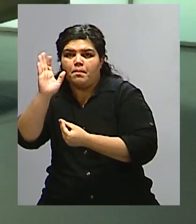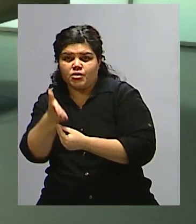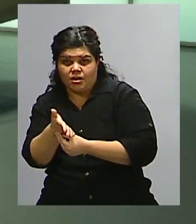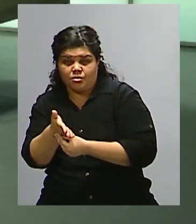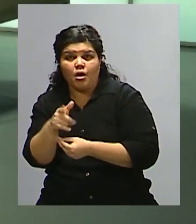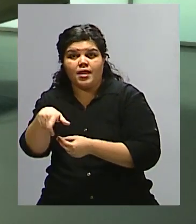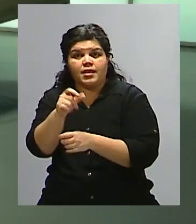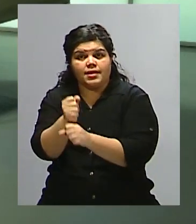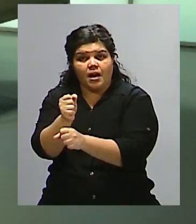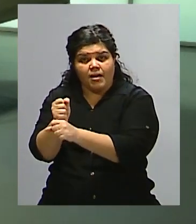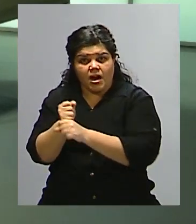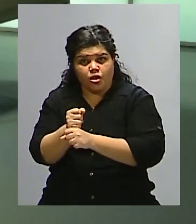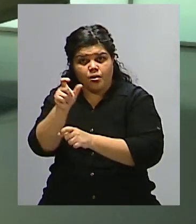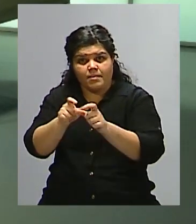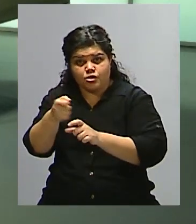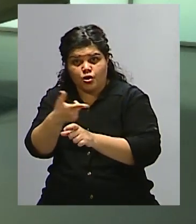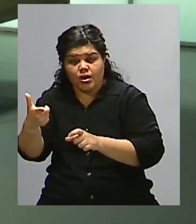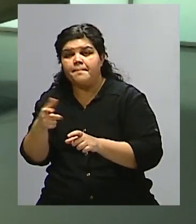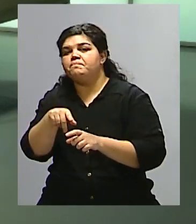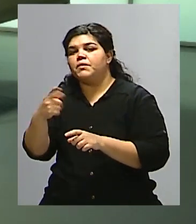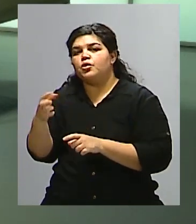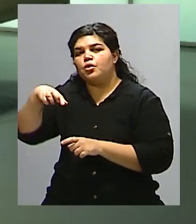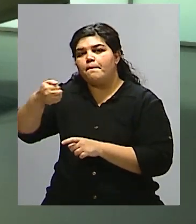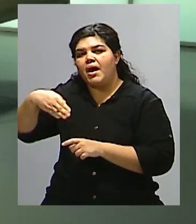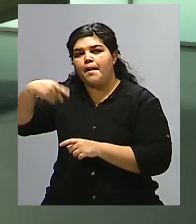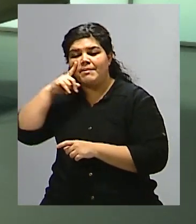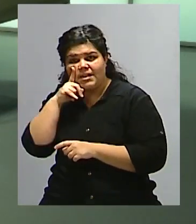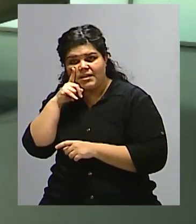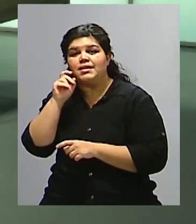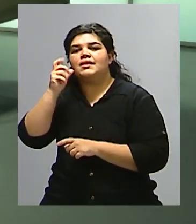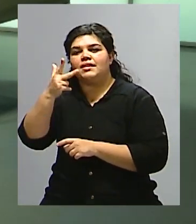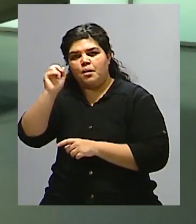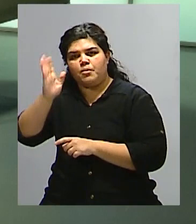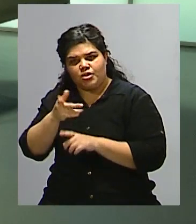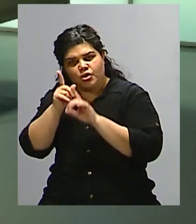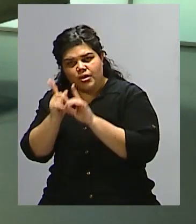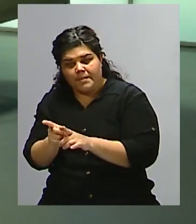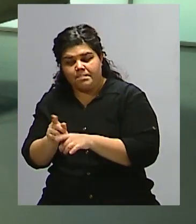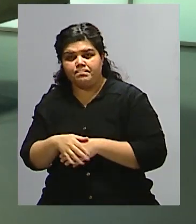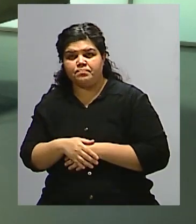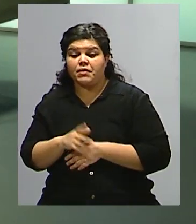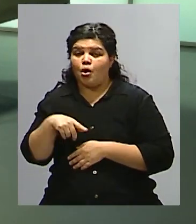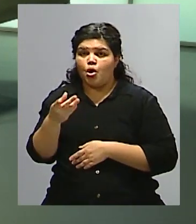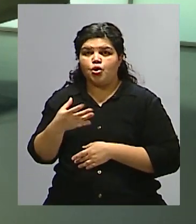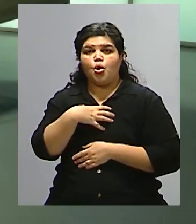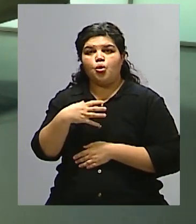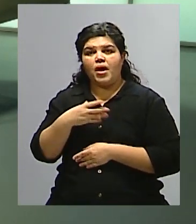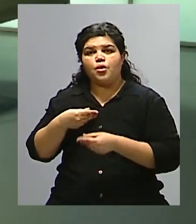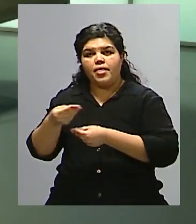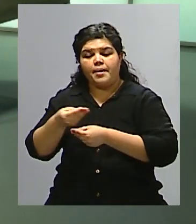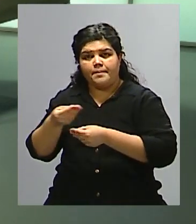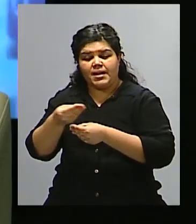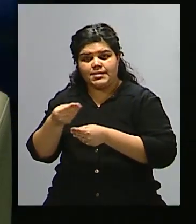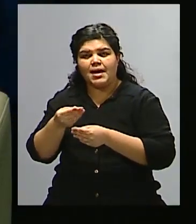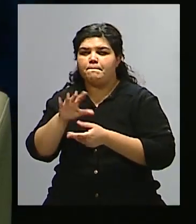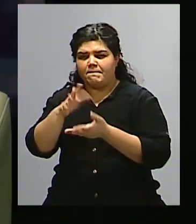el aporte que se realiza a PAMI. Y en el caso del empleador, algo similar también de acuerdo a la